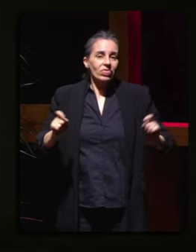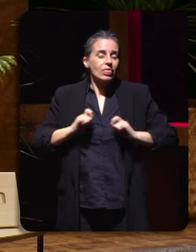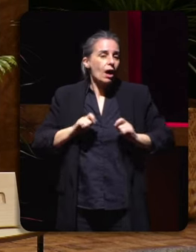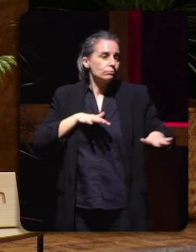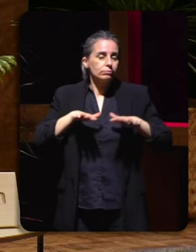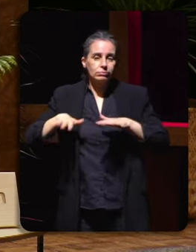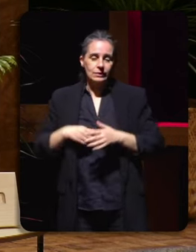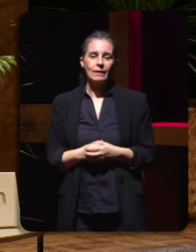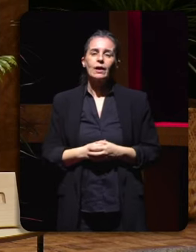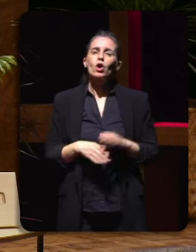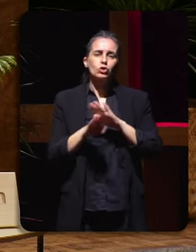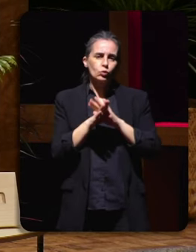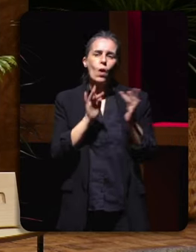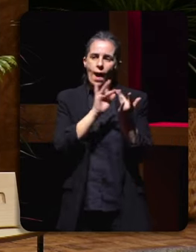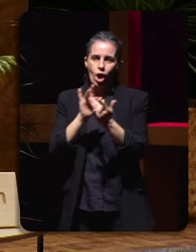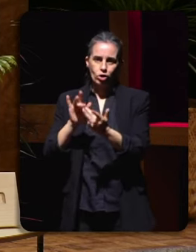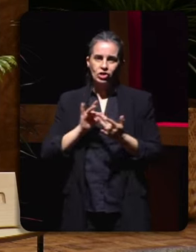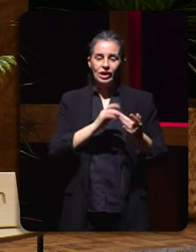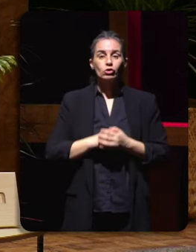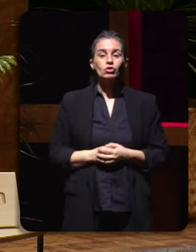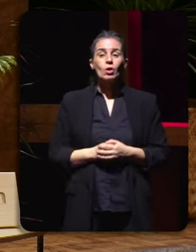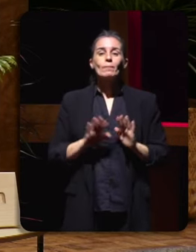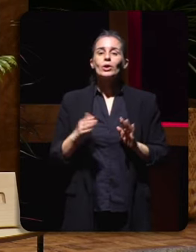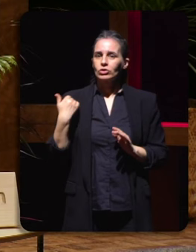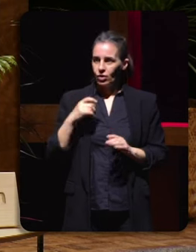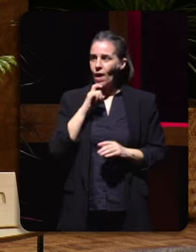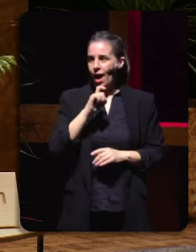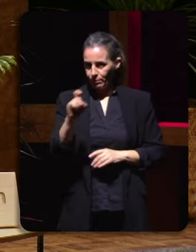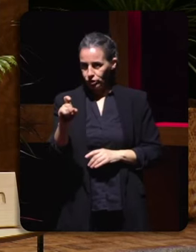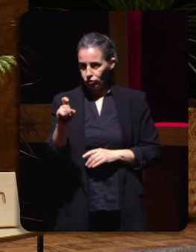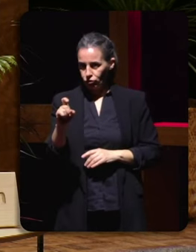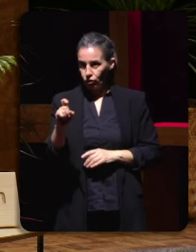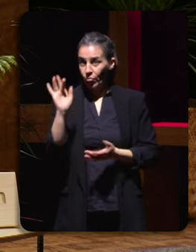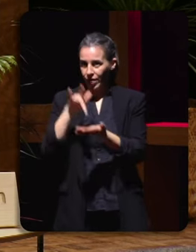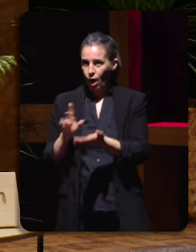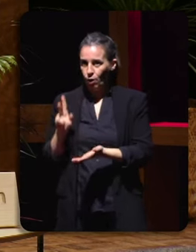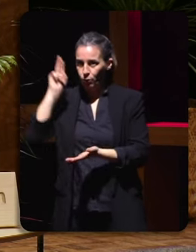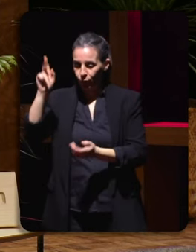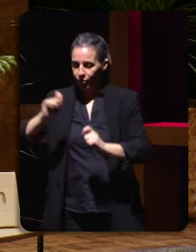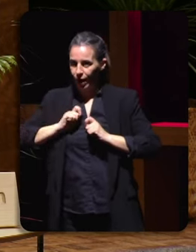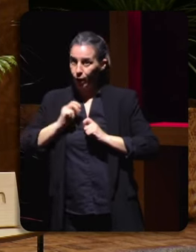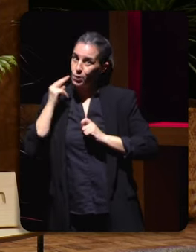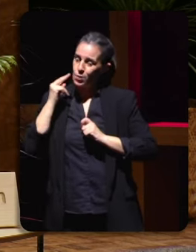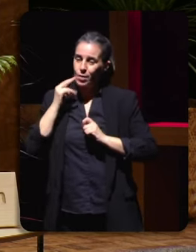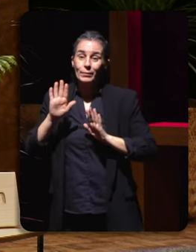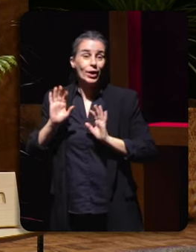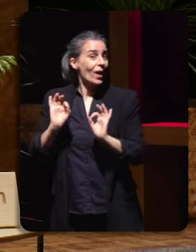mantén o contacto digamos pero xa te aviso te dará vértigo pero é o que hai